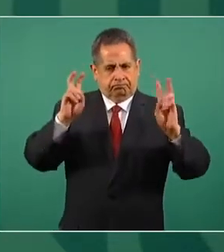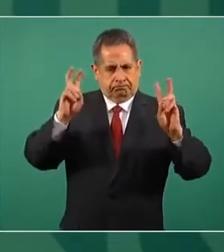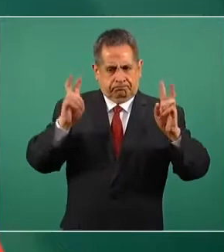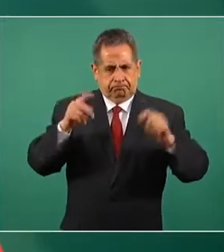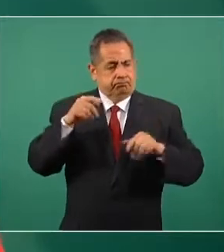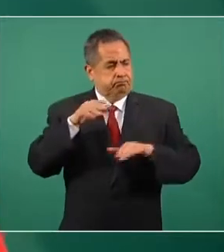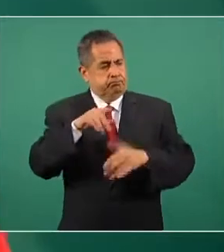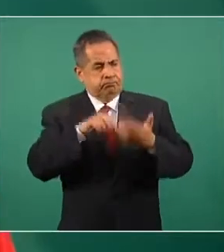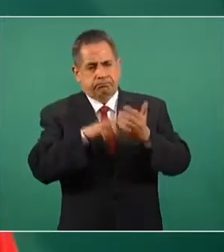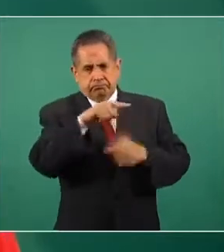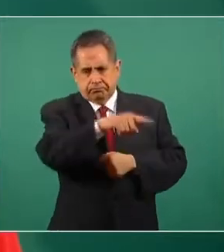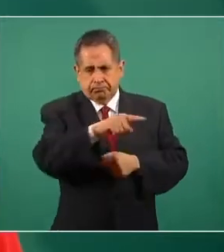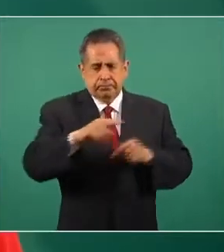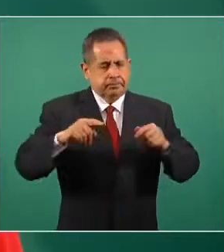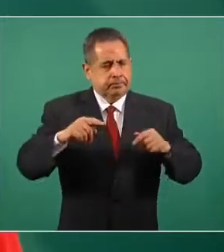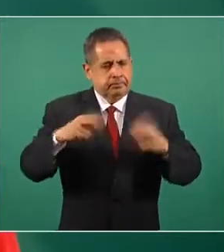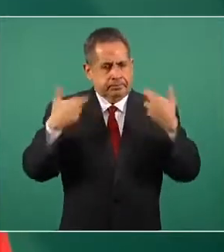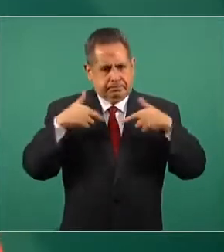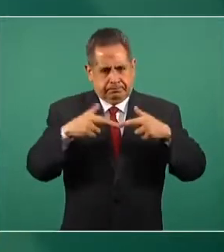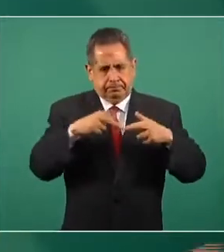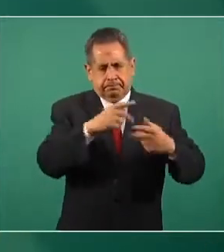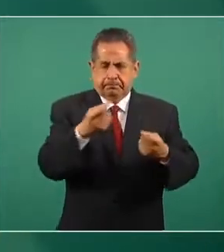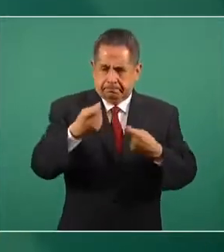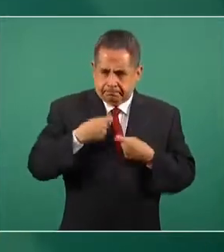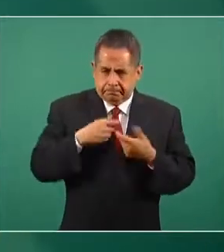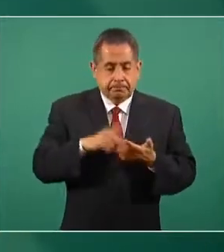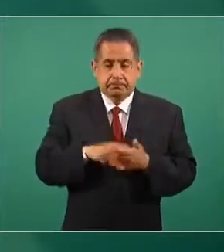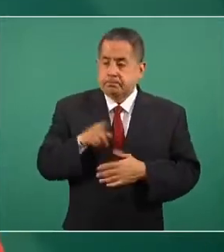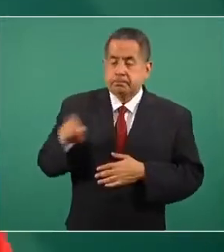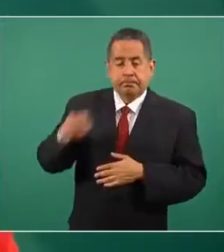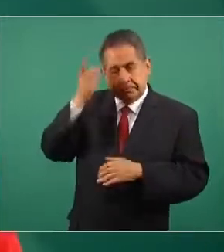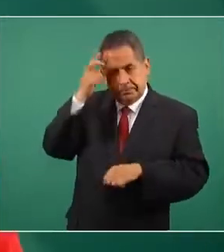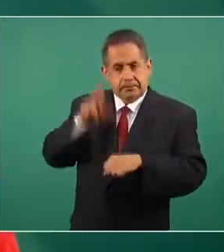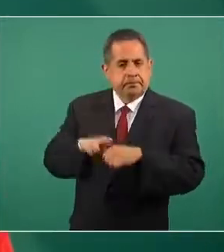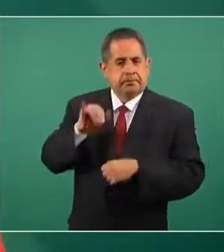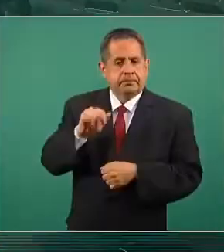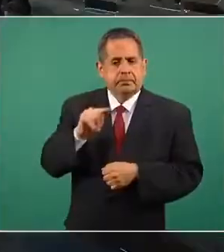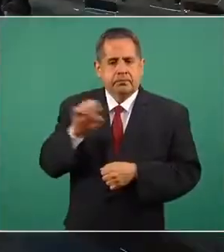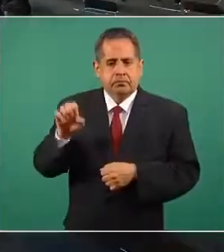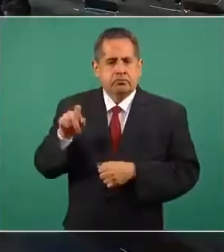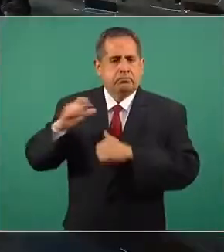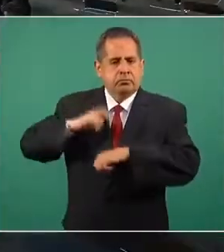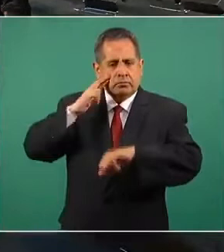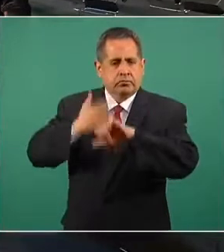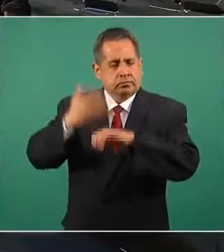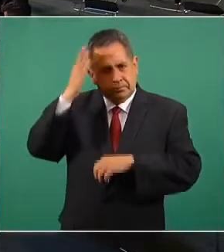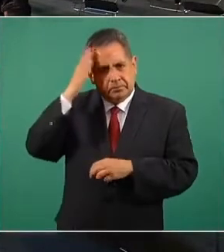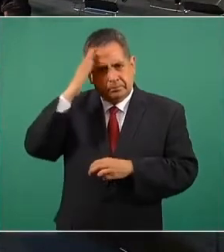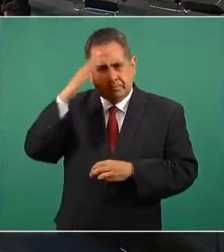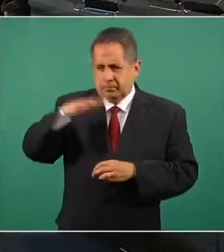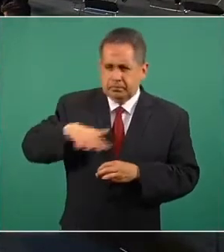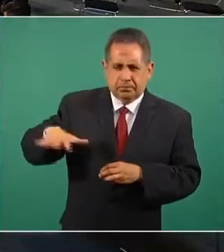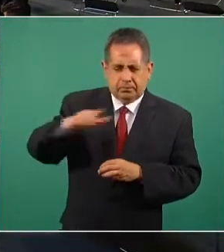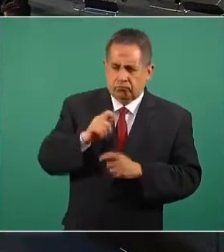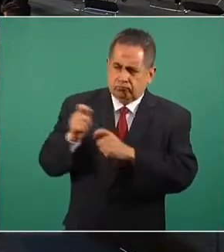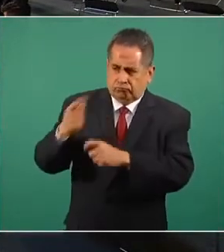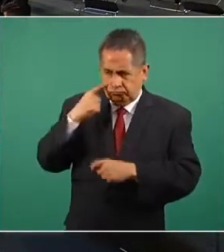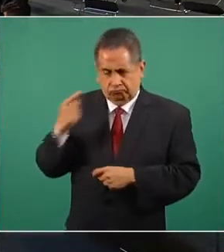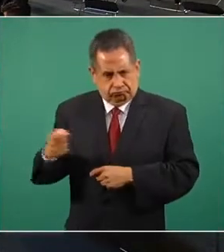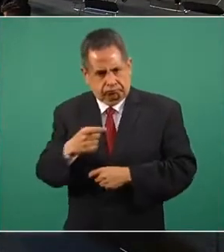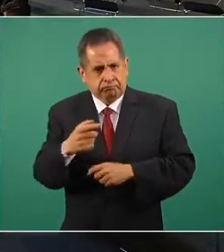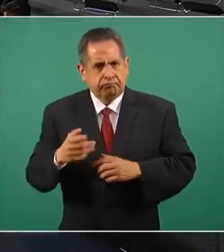maestros. Por una parte que está el director del Issste, que es, digamos, el titular del sector y, por supuesto,